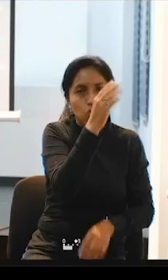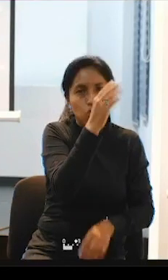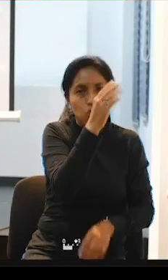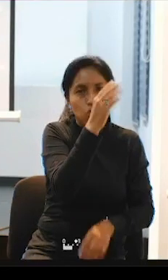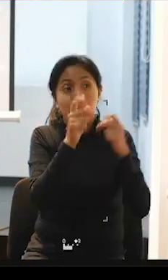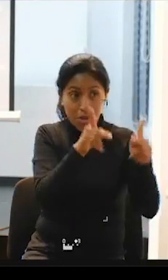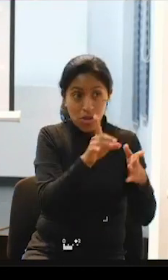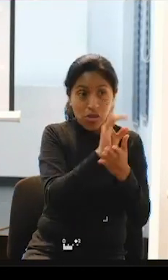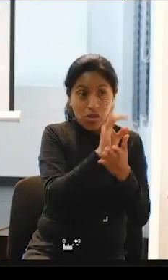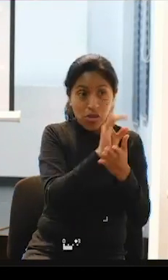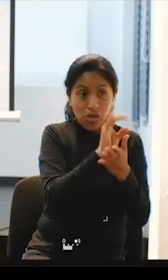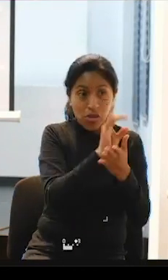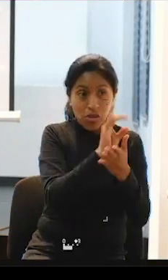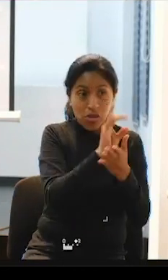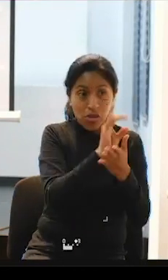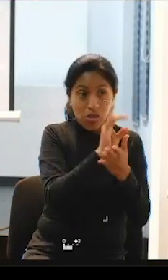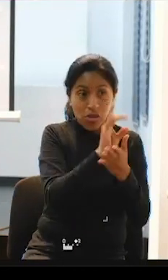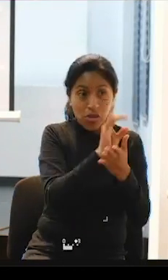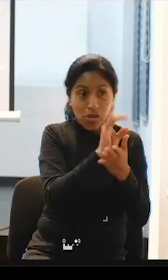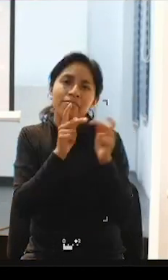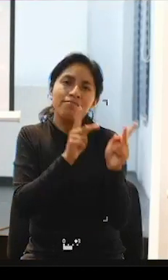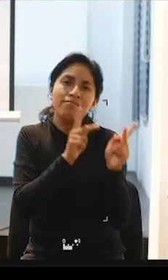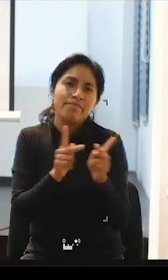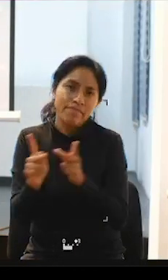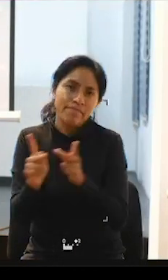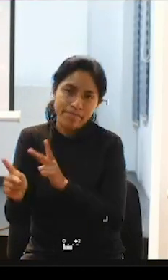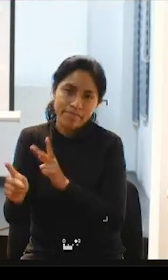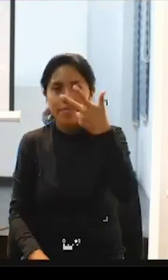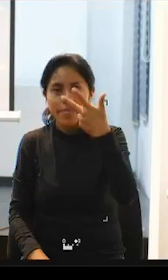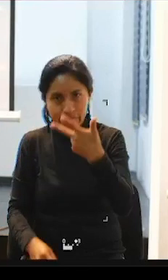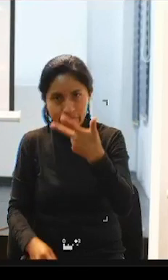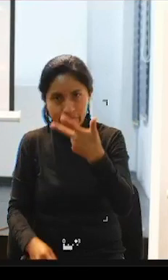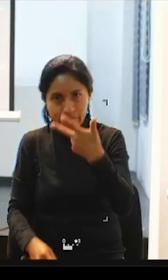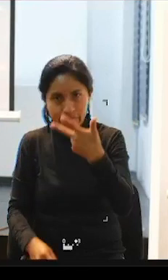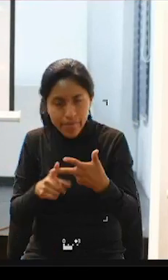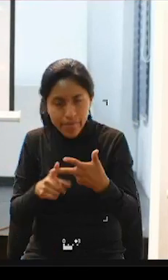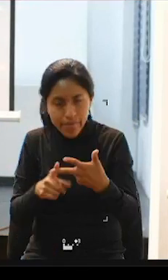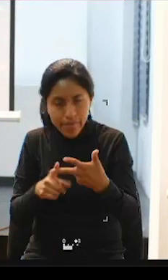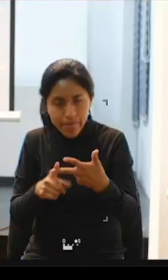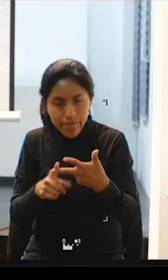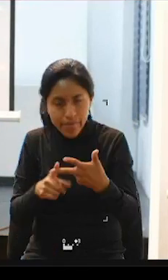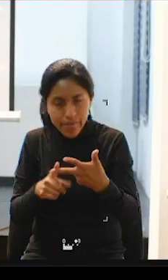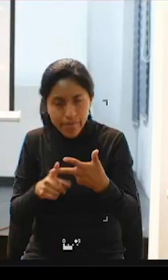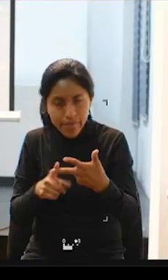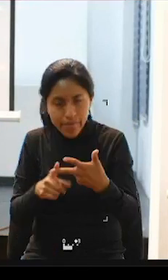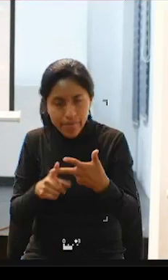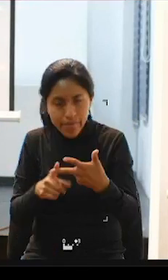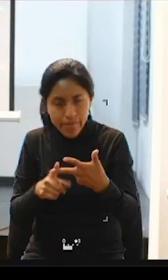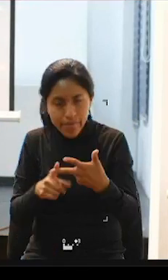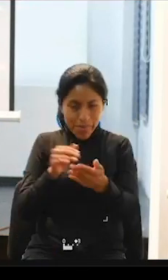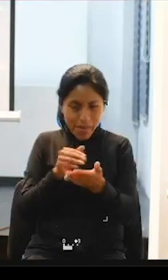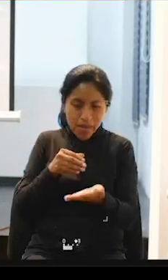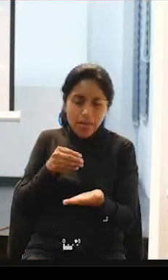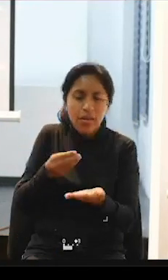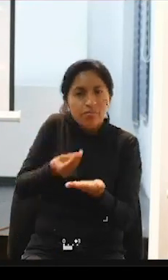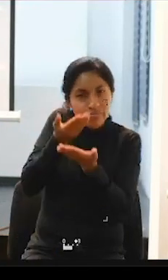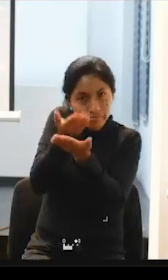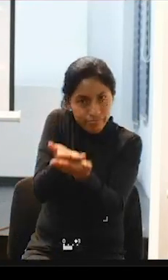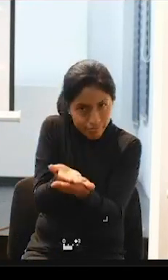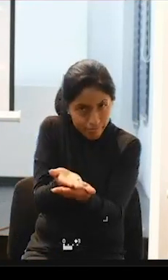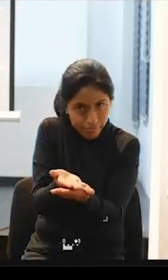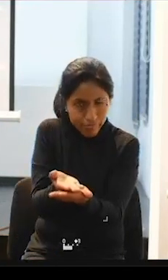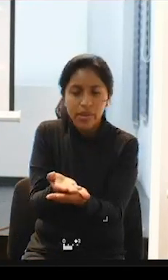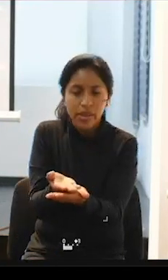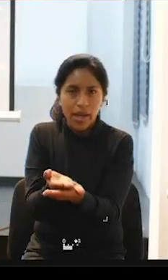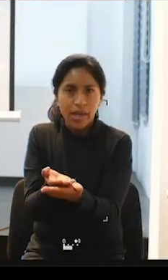servicio de asistencia entonces sí y luego presentamos a la entidad al centro de vida independiente ellos hacen la